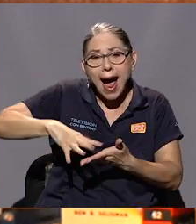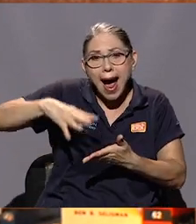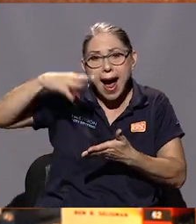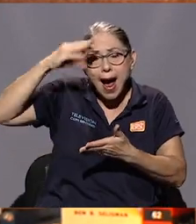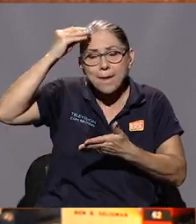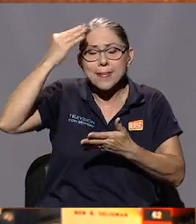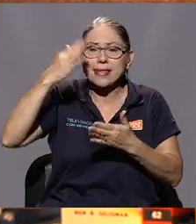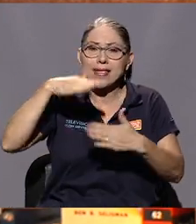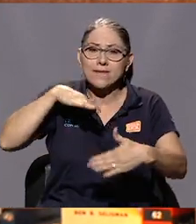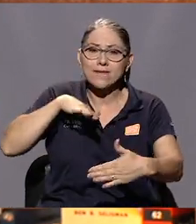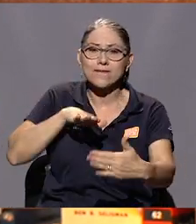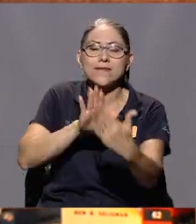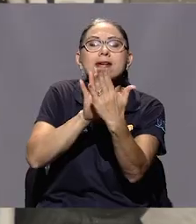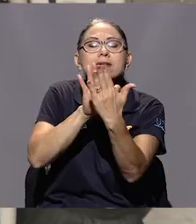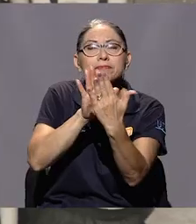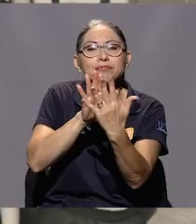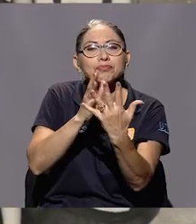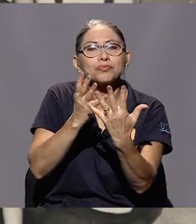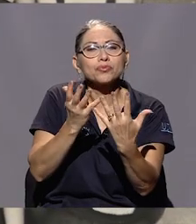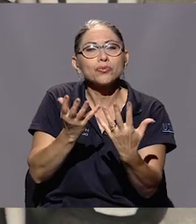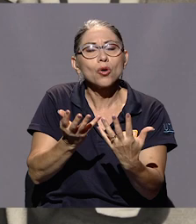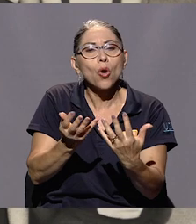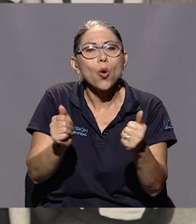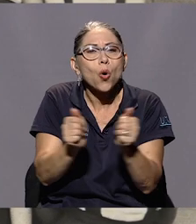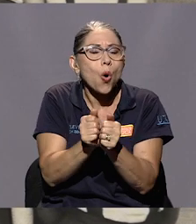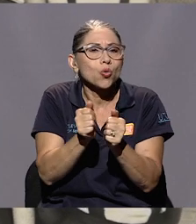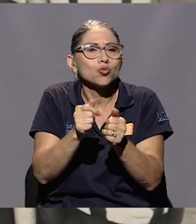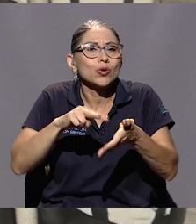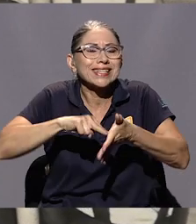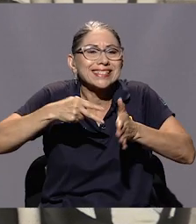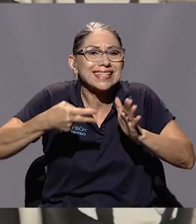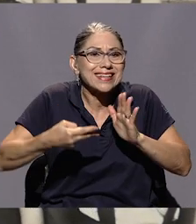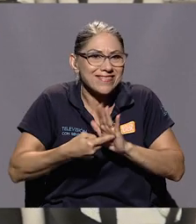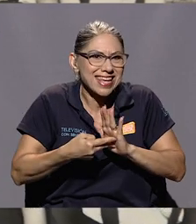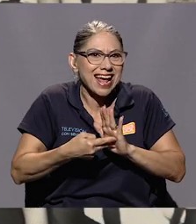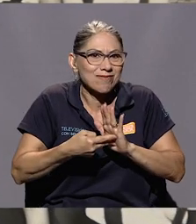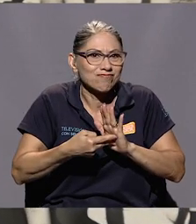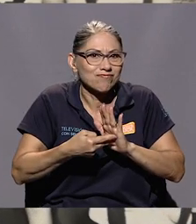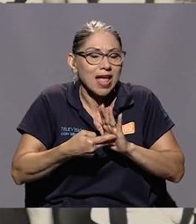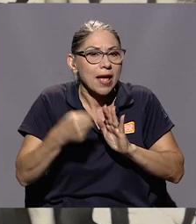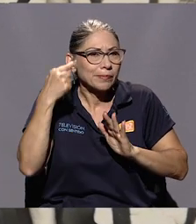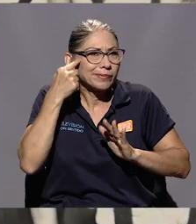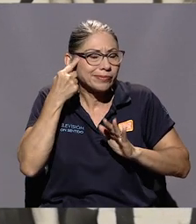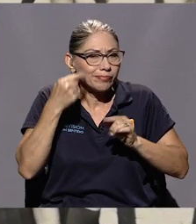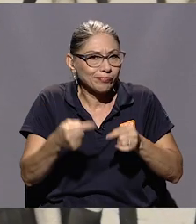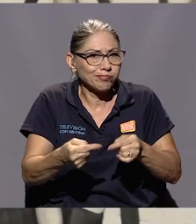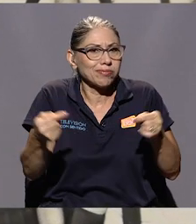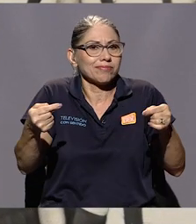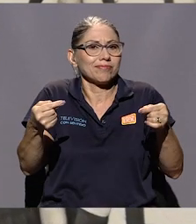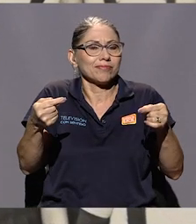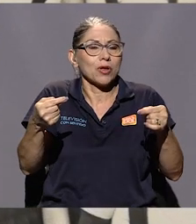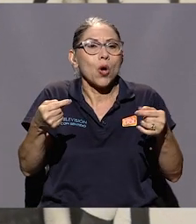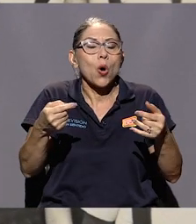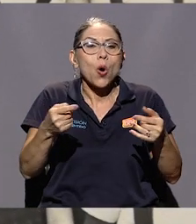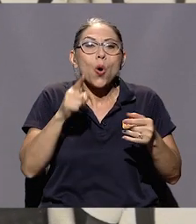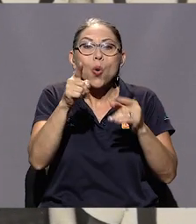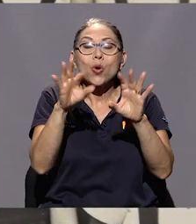lidiar con lo que significa nadar contra corriente.